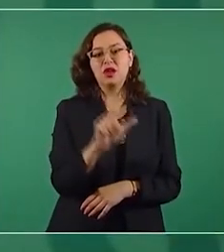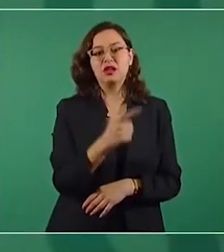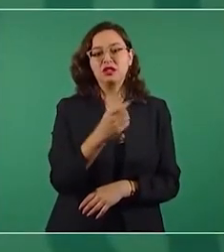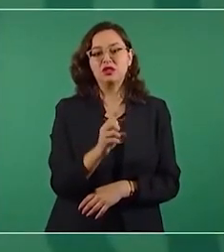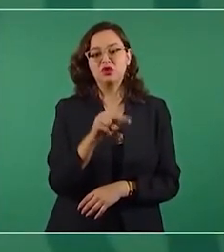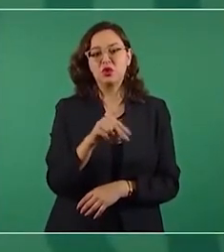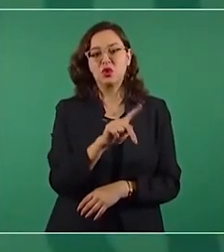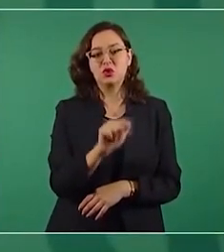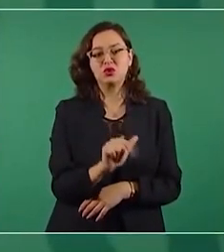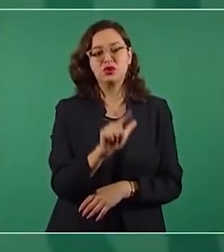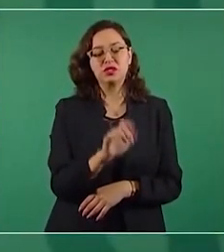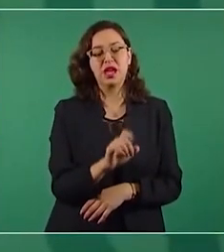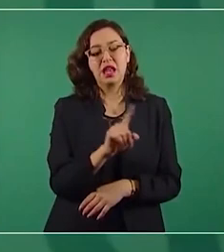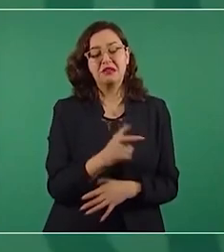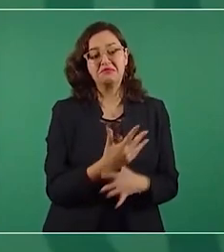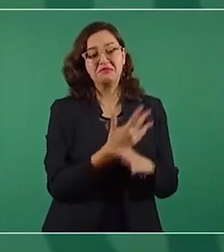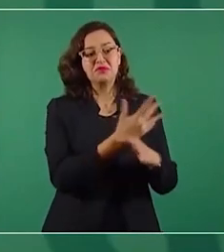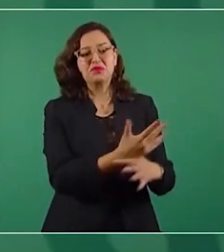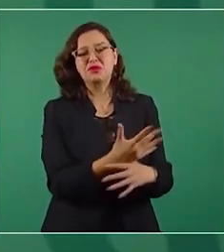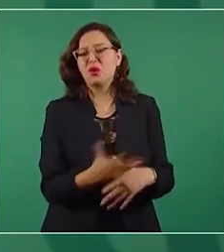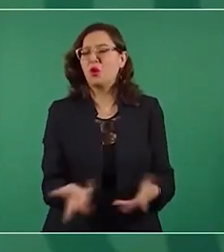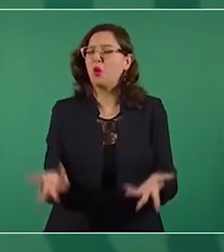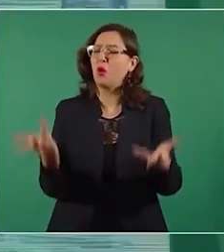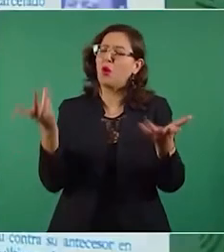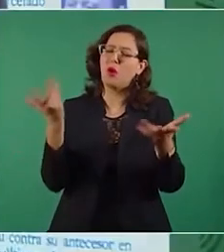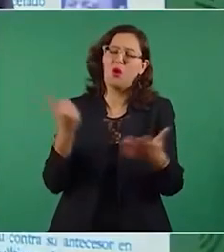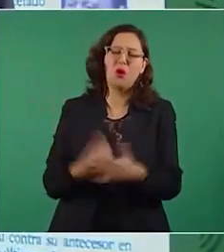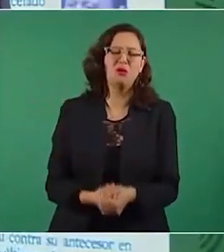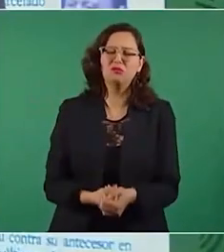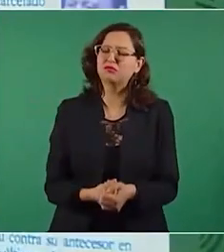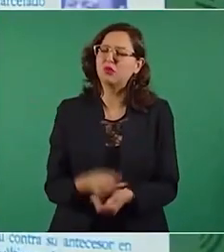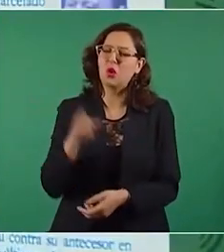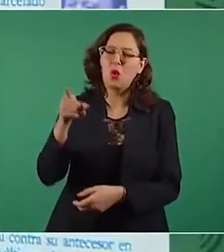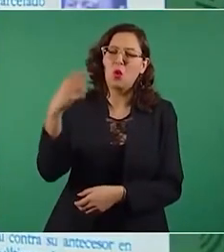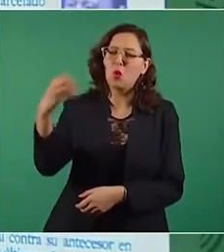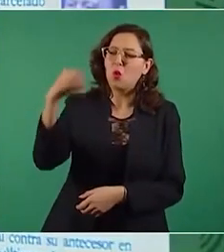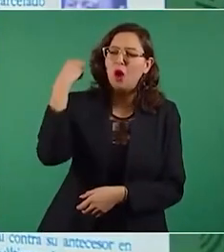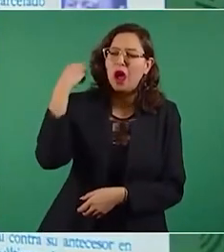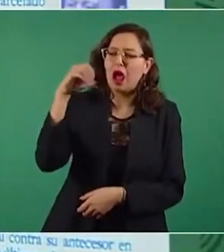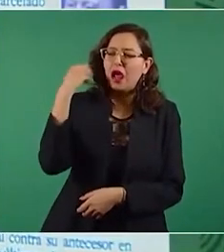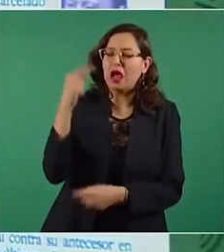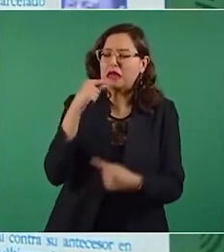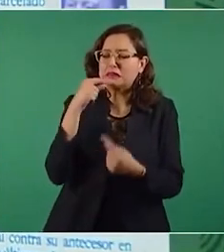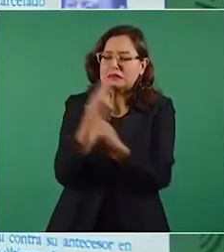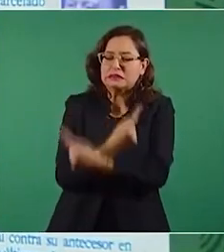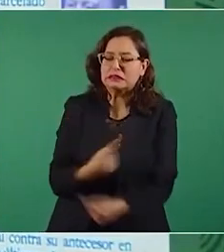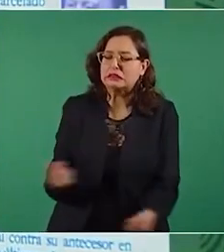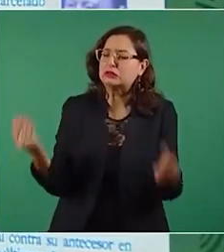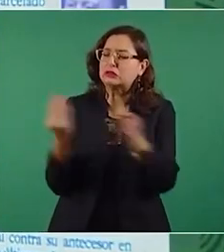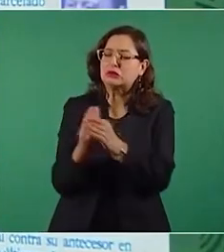los niños de Oaxaca, como si le importaran mucho los niños, no,